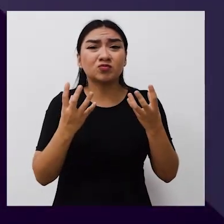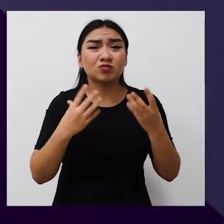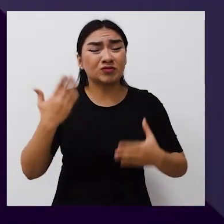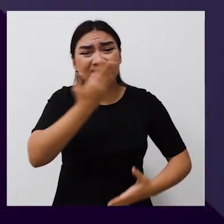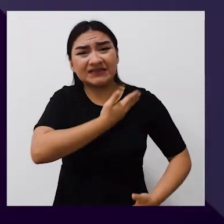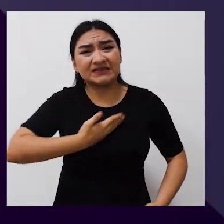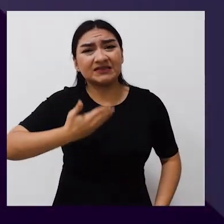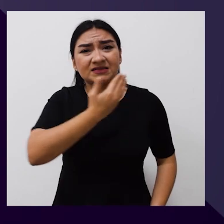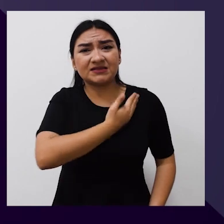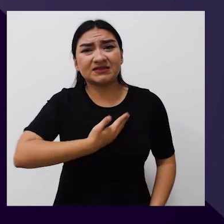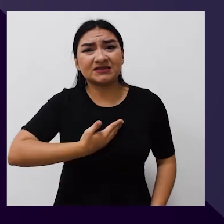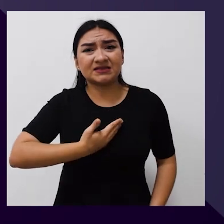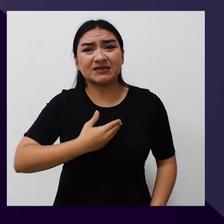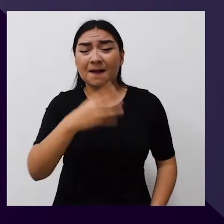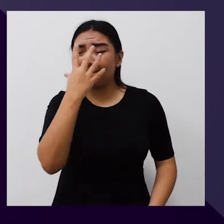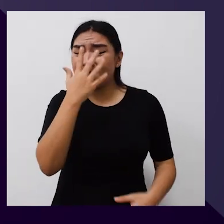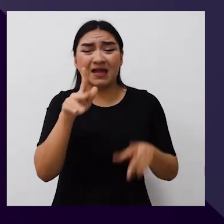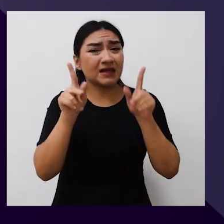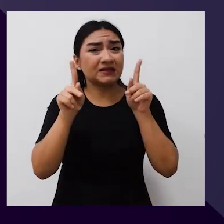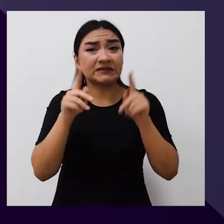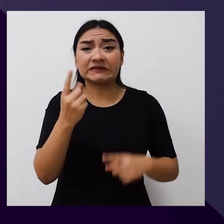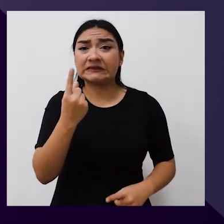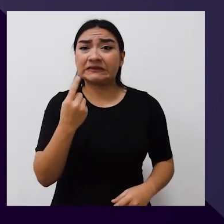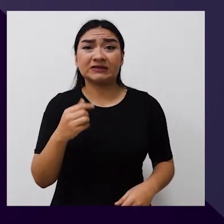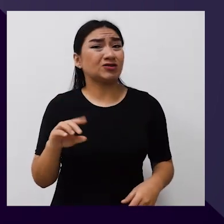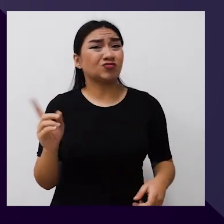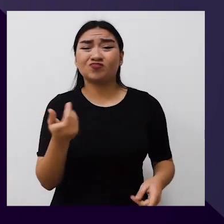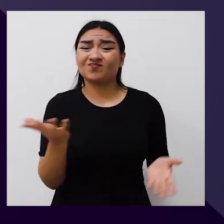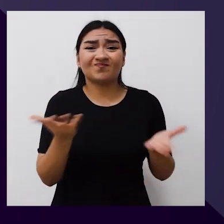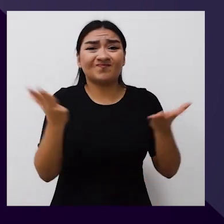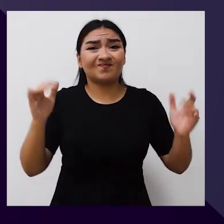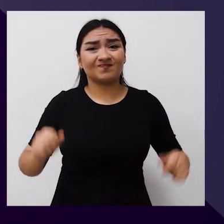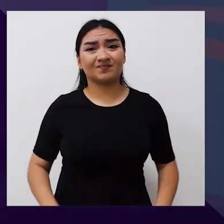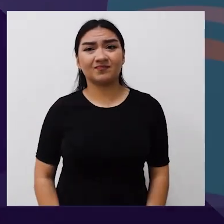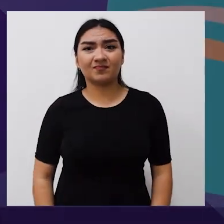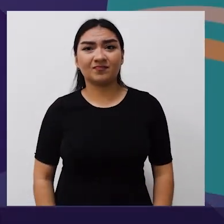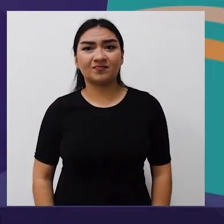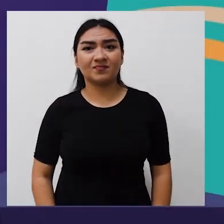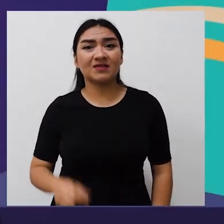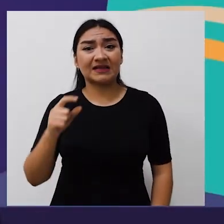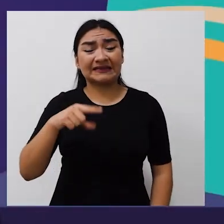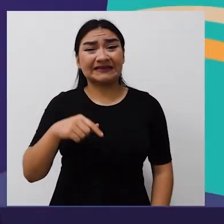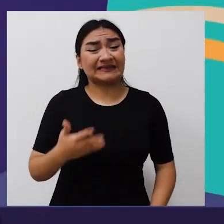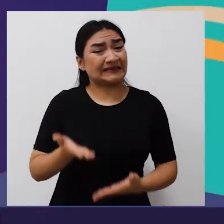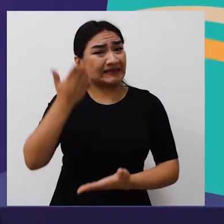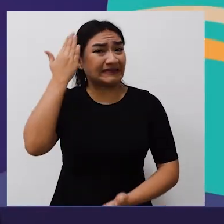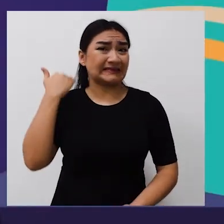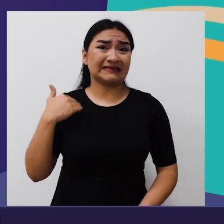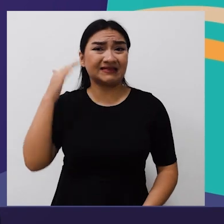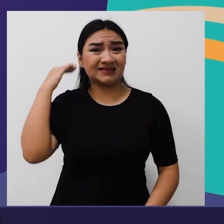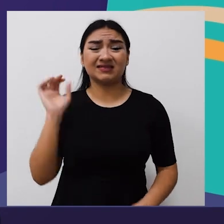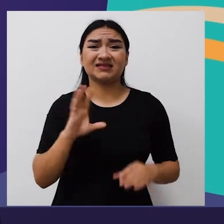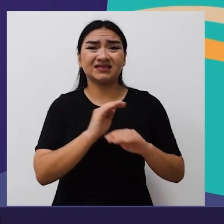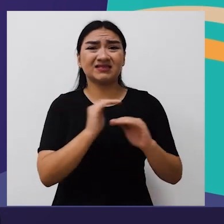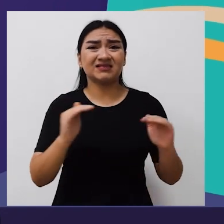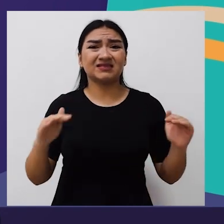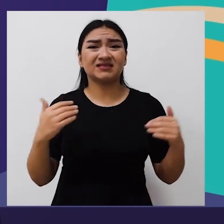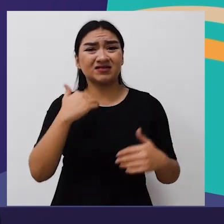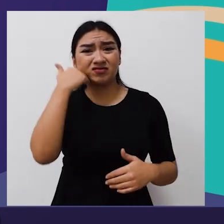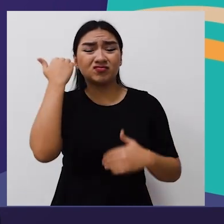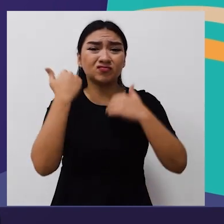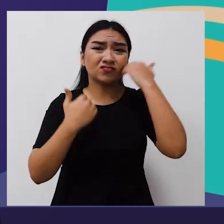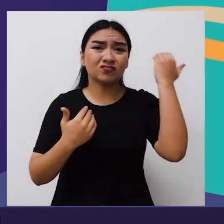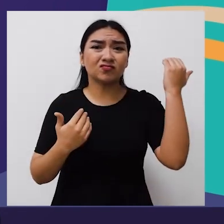sola y culpable. Me da mucha pena contarle a alguien y no sé qué tengo que hacer. Esta es mi historia y la de muchas niñas, niños y